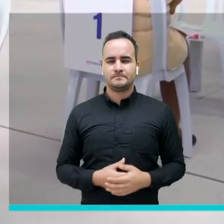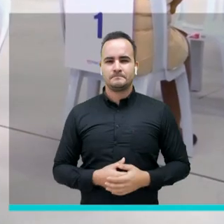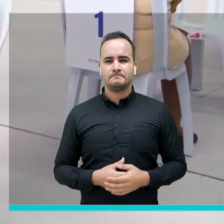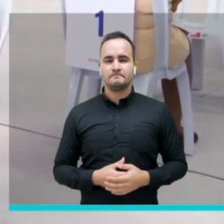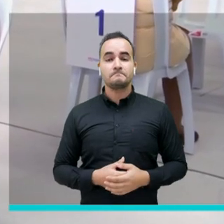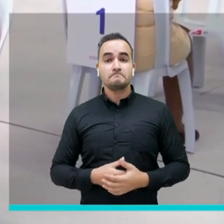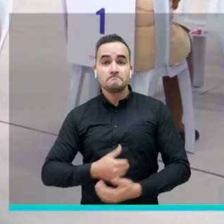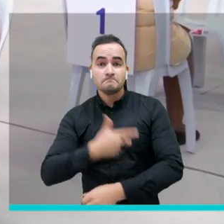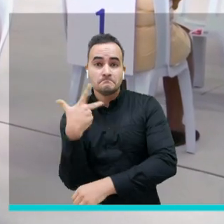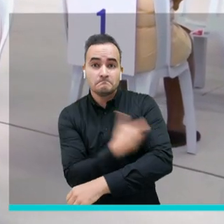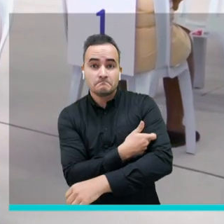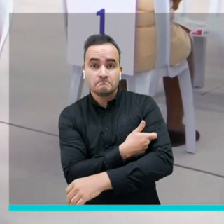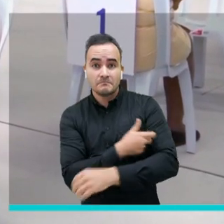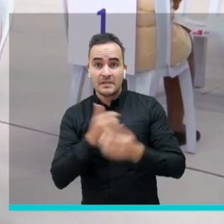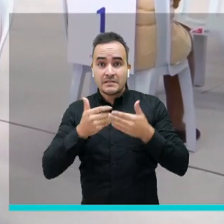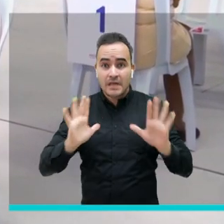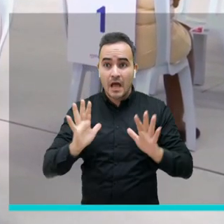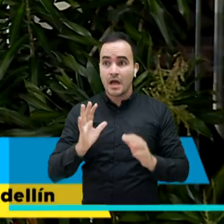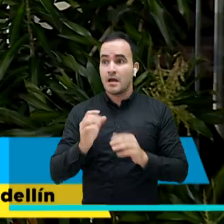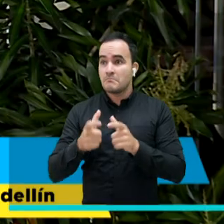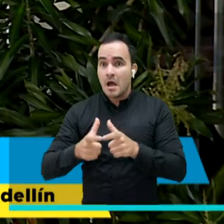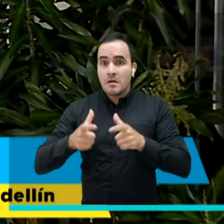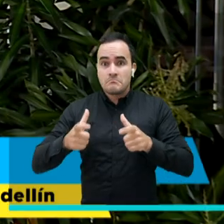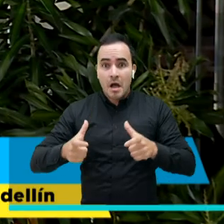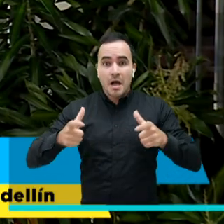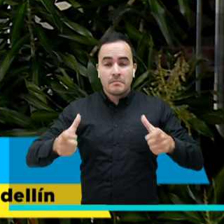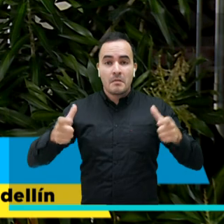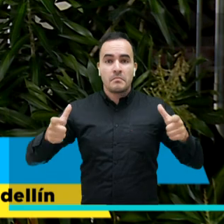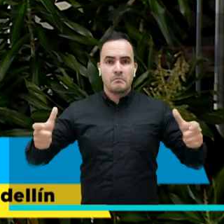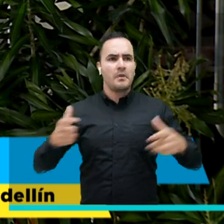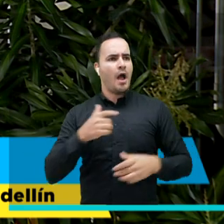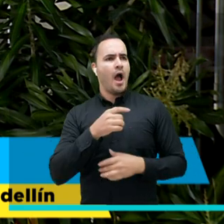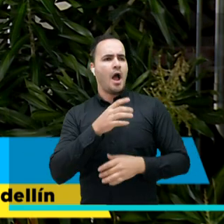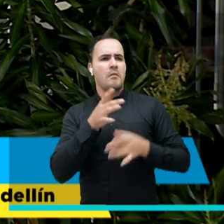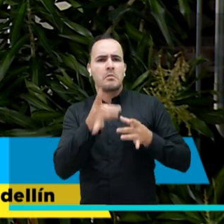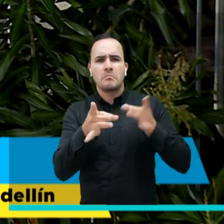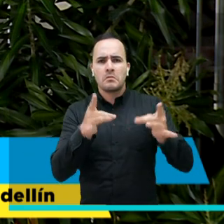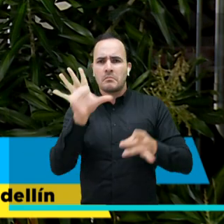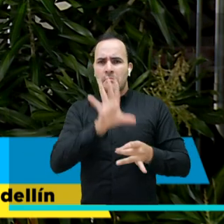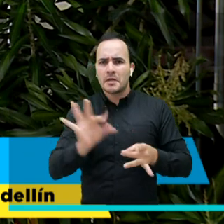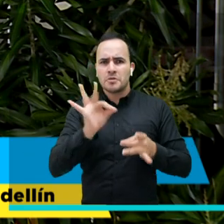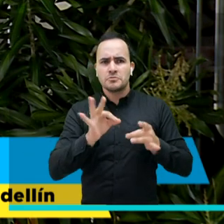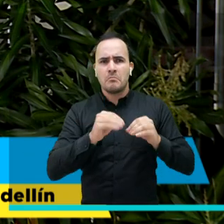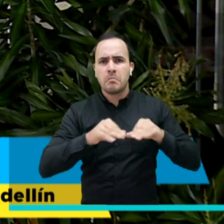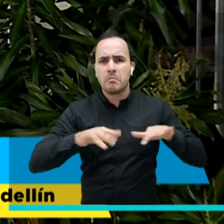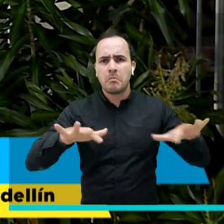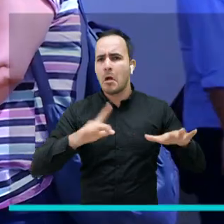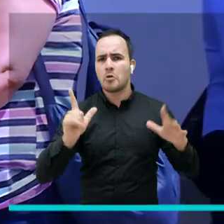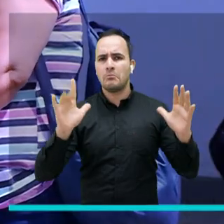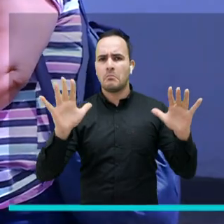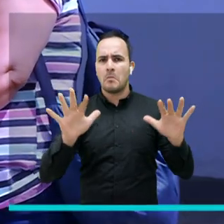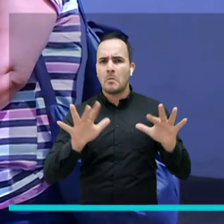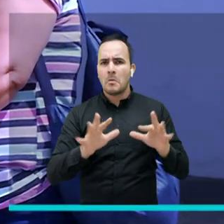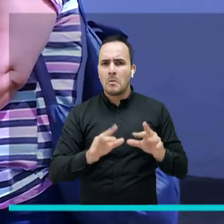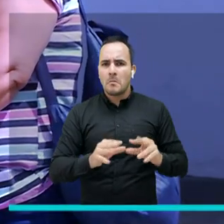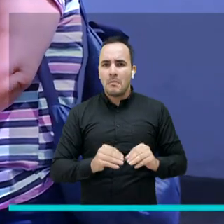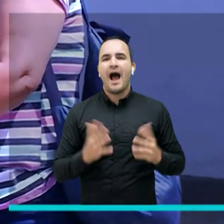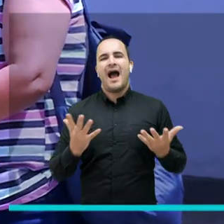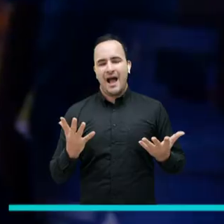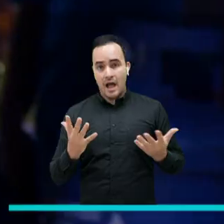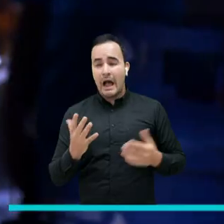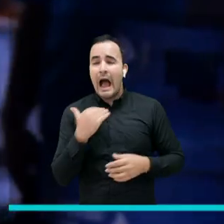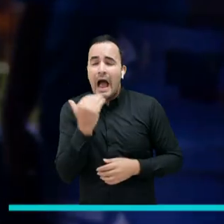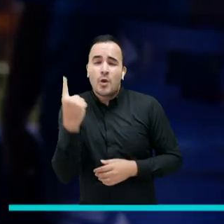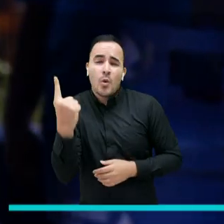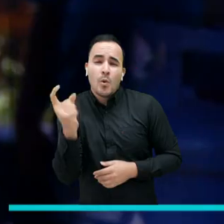tenemos un gran número de personas protegidas en las cuales la circulación del virus se ve controlada, las personas que no están inmunizadas van a tener